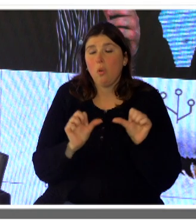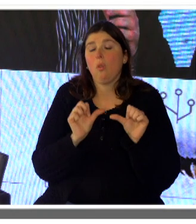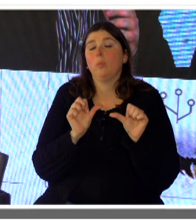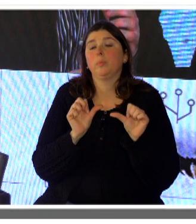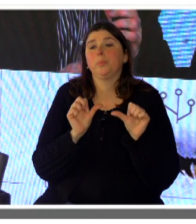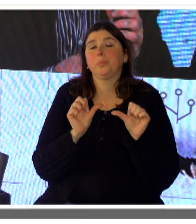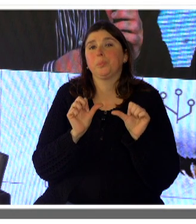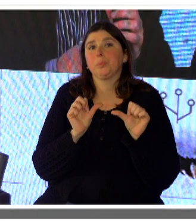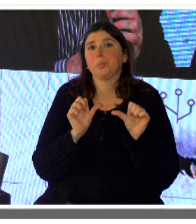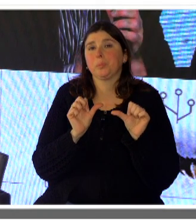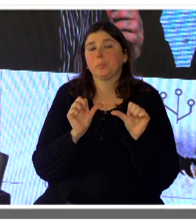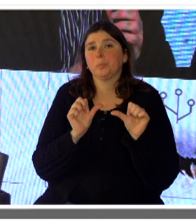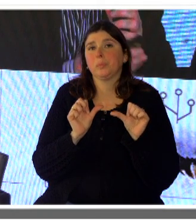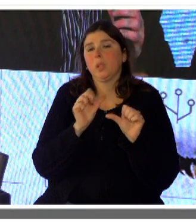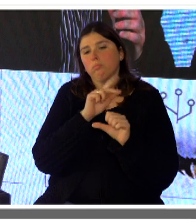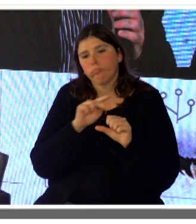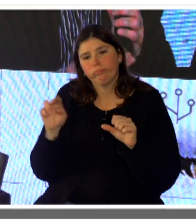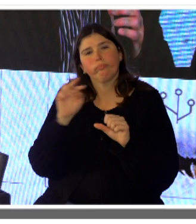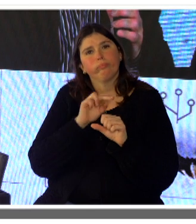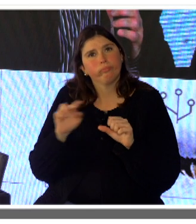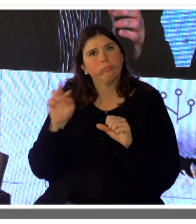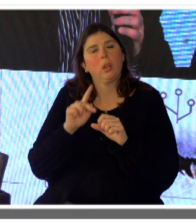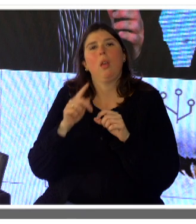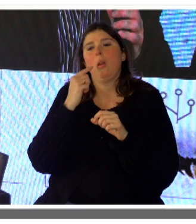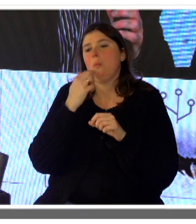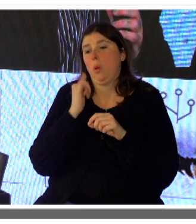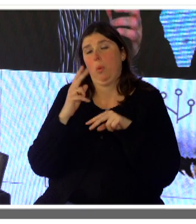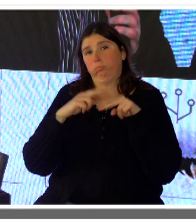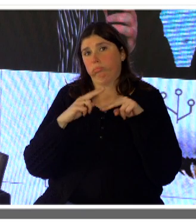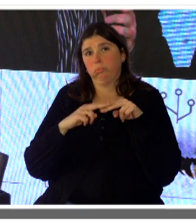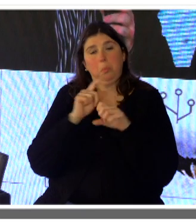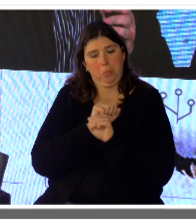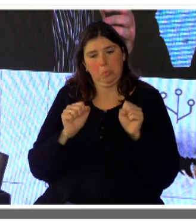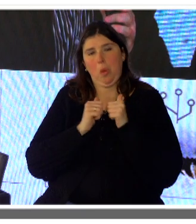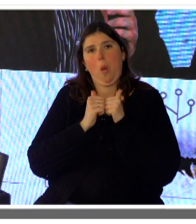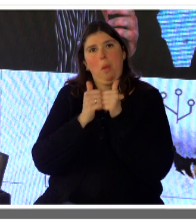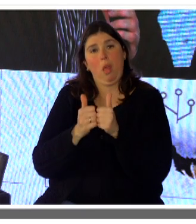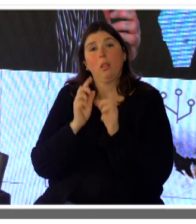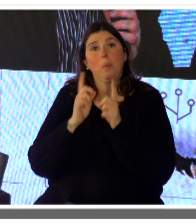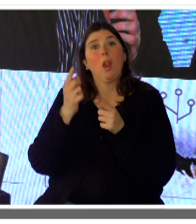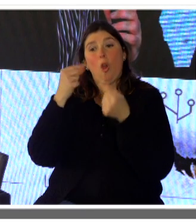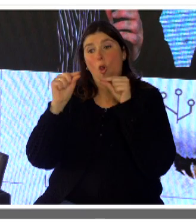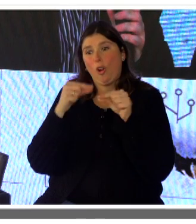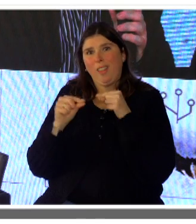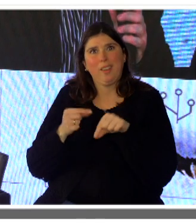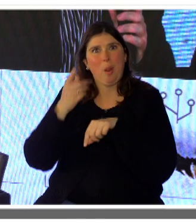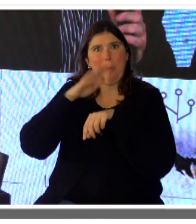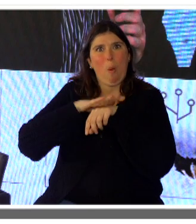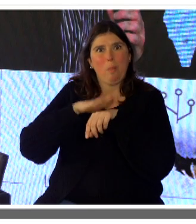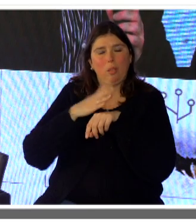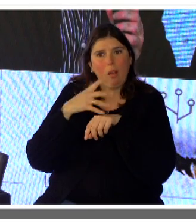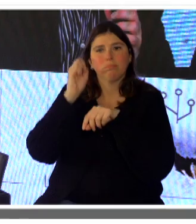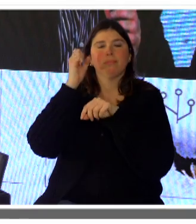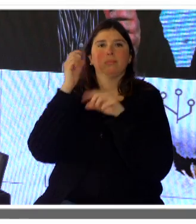de manera permanente, constante, online, vayamos acompañando y por lo tanto pudiendo corregir a tiempo cuando se detectan